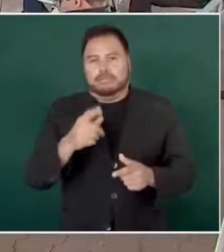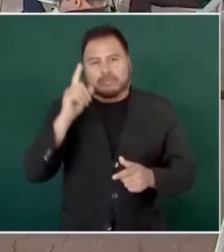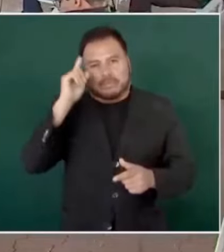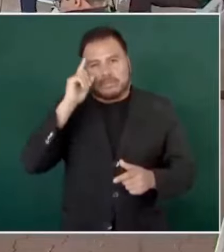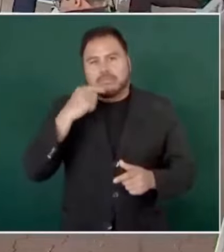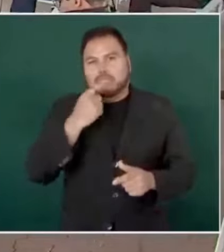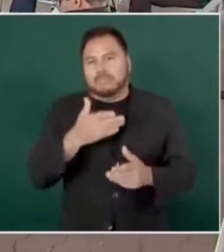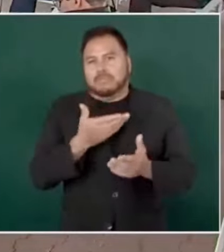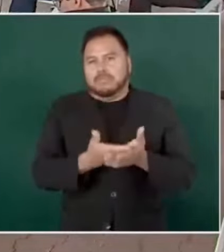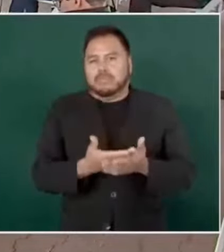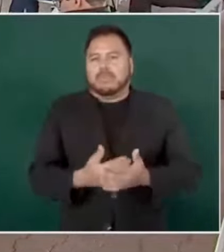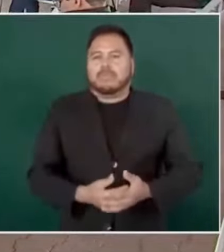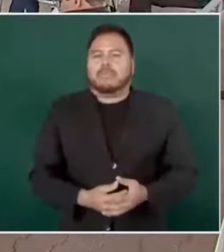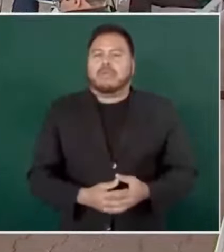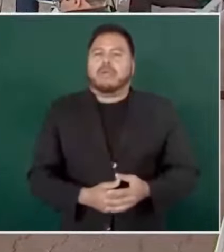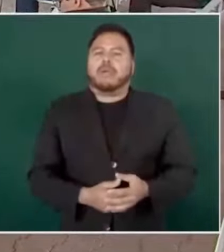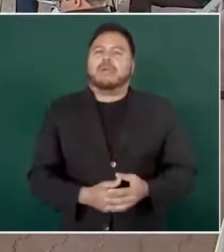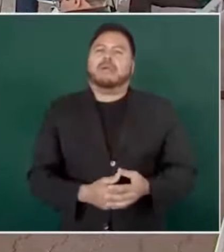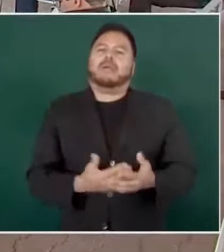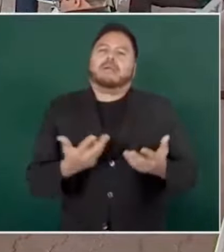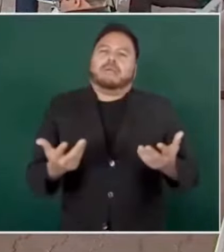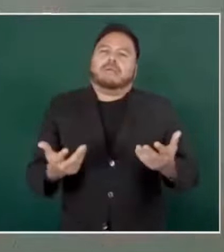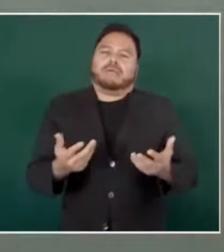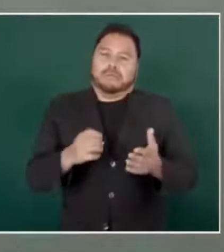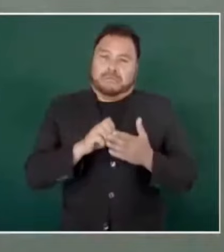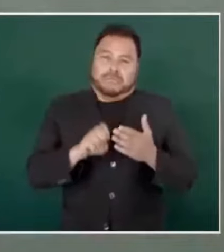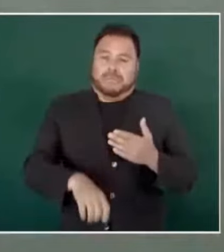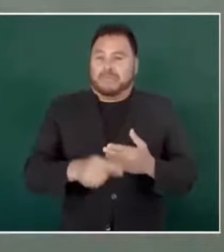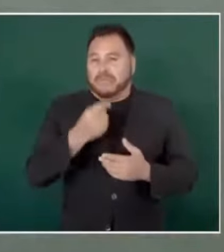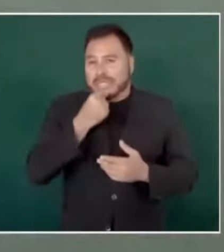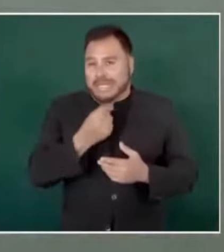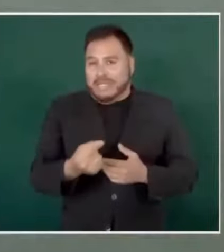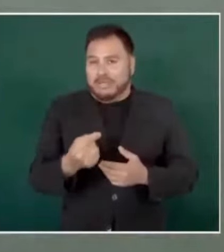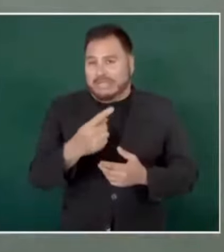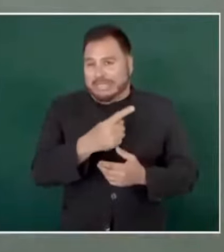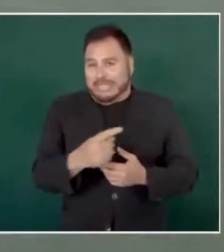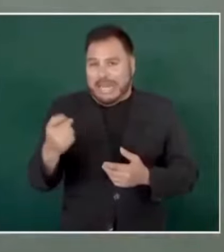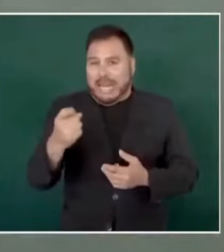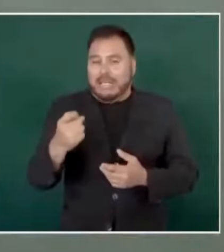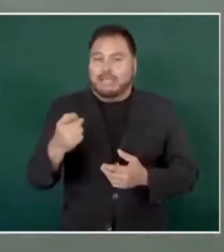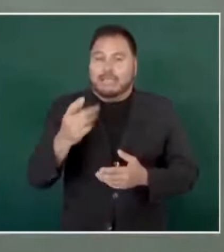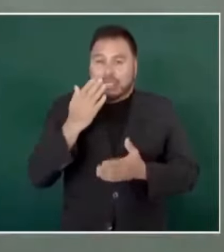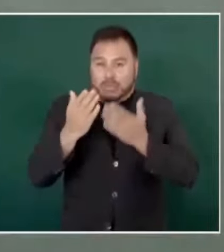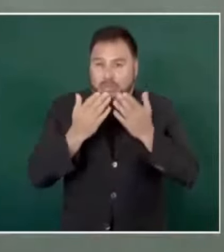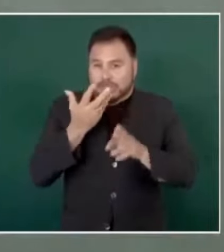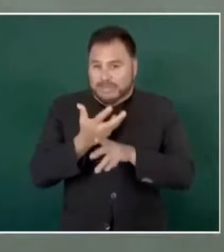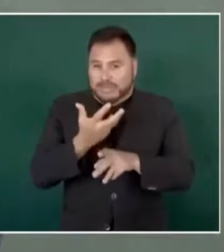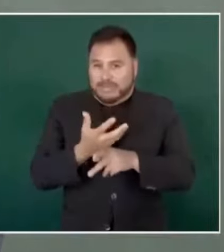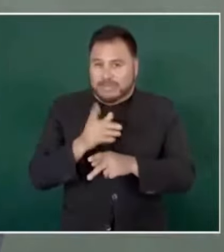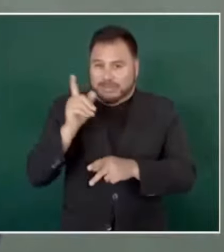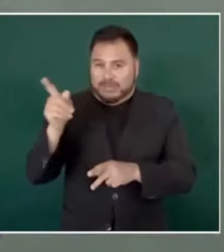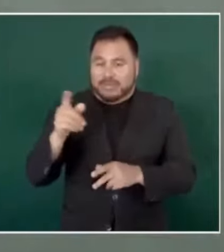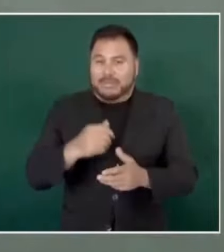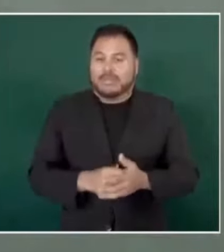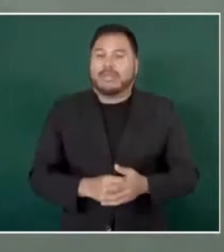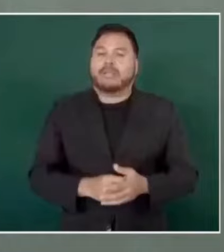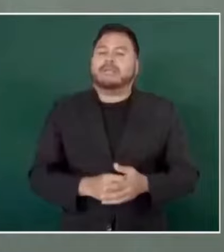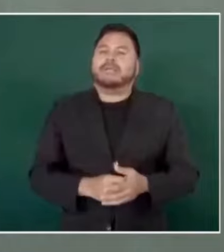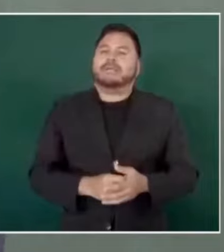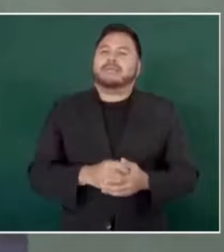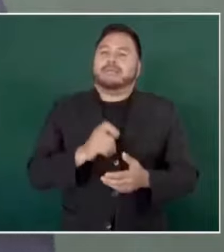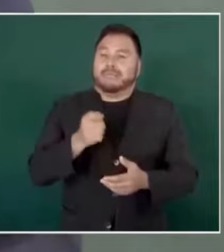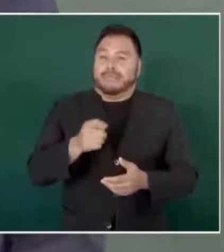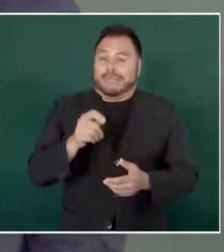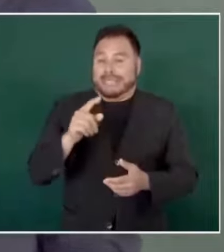cada 100 niños que estudian en Estados Unidos, ya